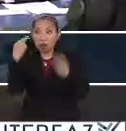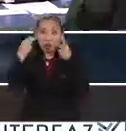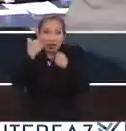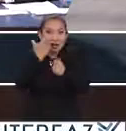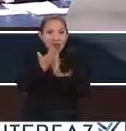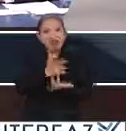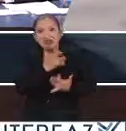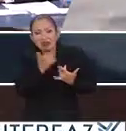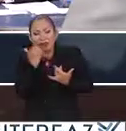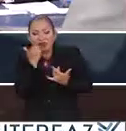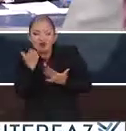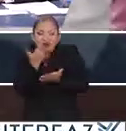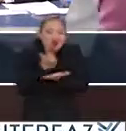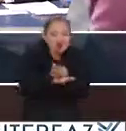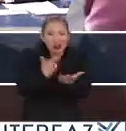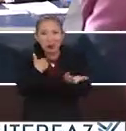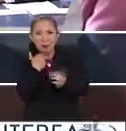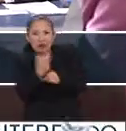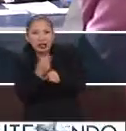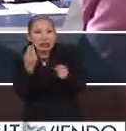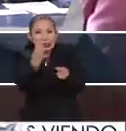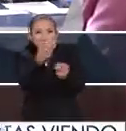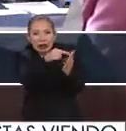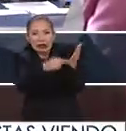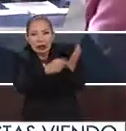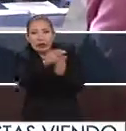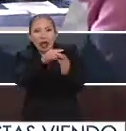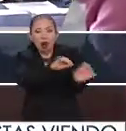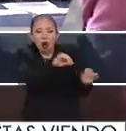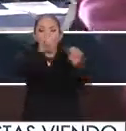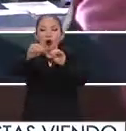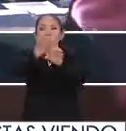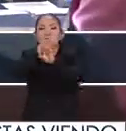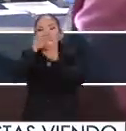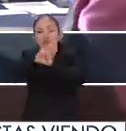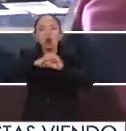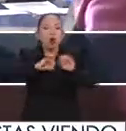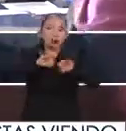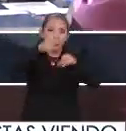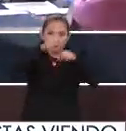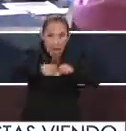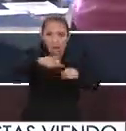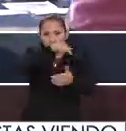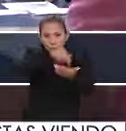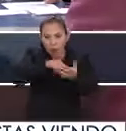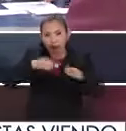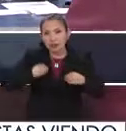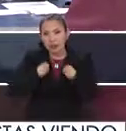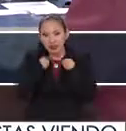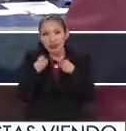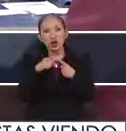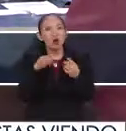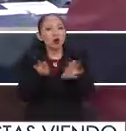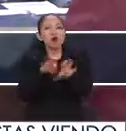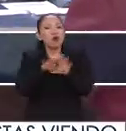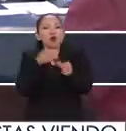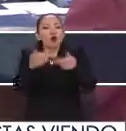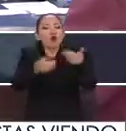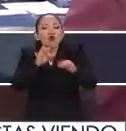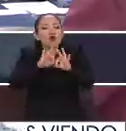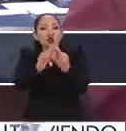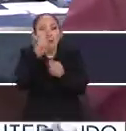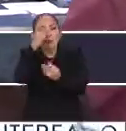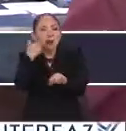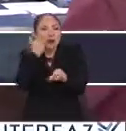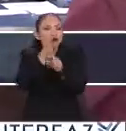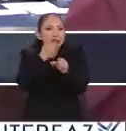viendo y se anima a ser un voluntario, ¿qué requieres? ¿Lo moverían de estados? ¿Trabajarían en su misma ciudad o en su misma comunidad? ¿Cómo es esta logística